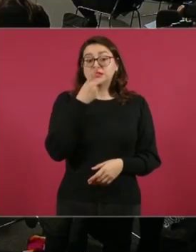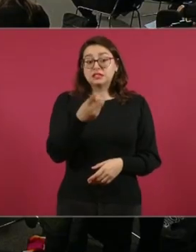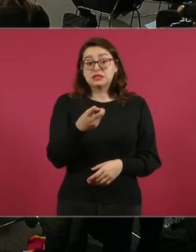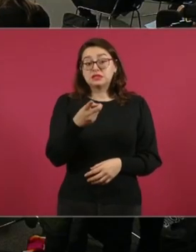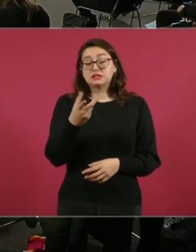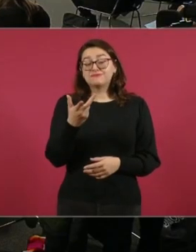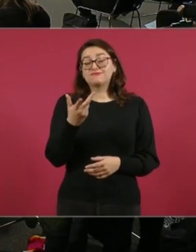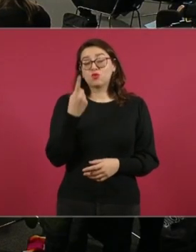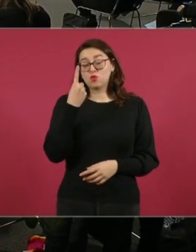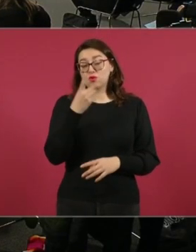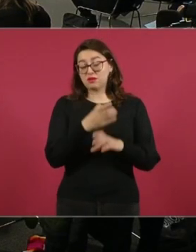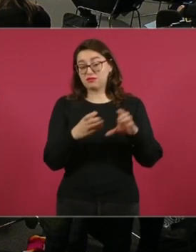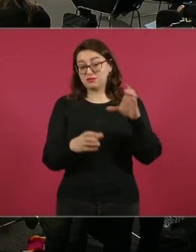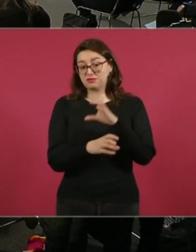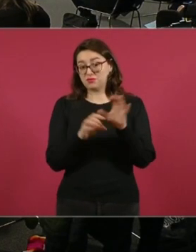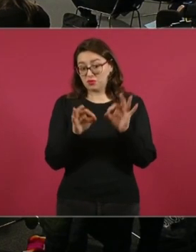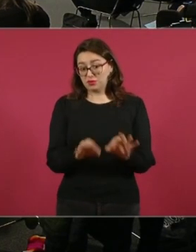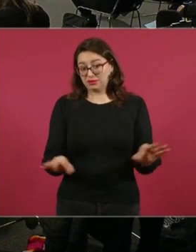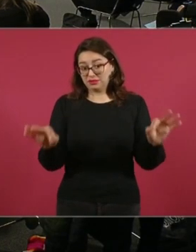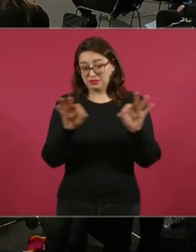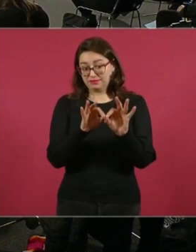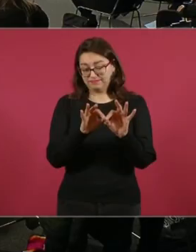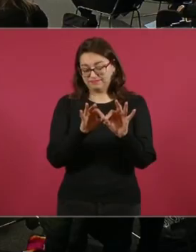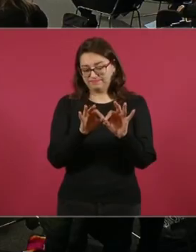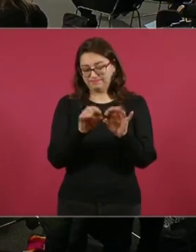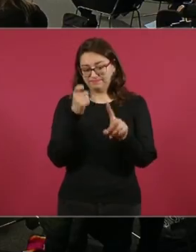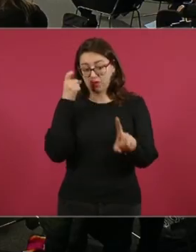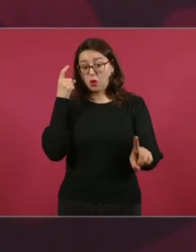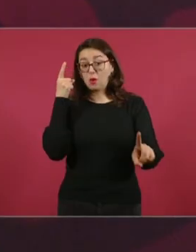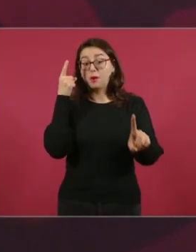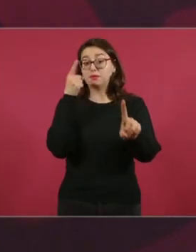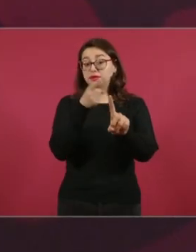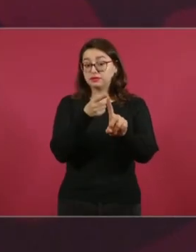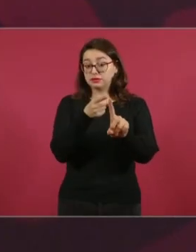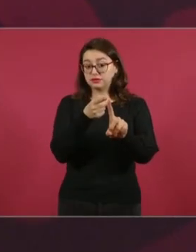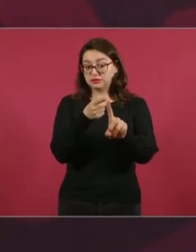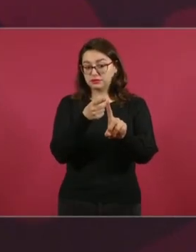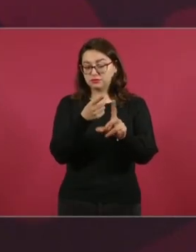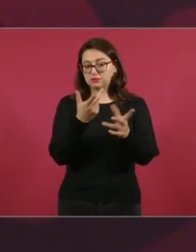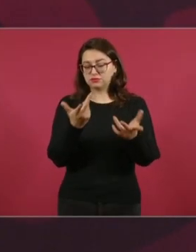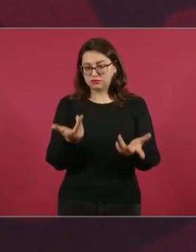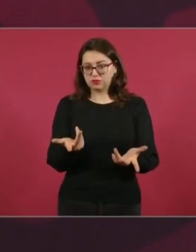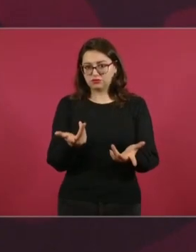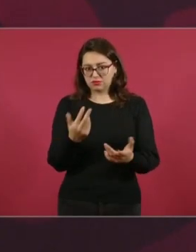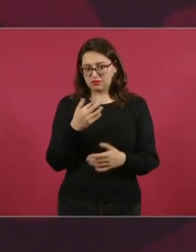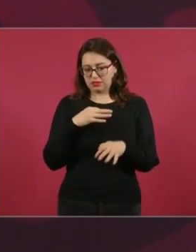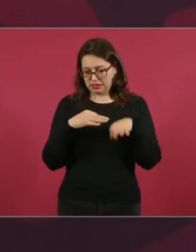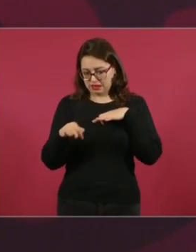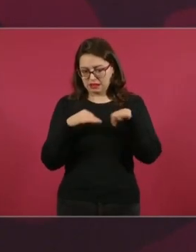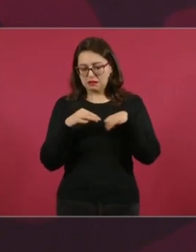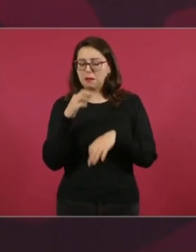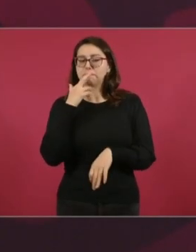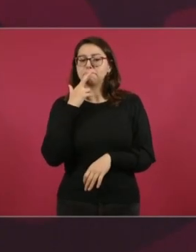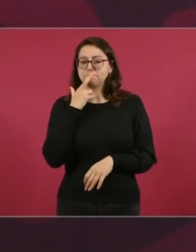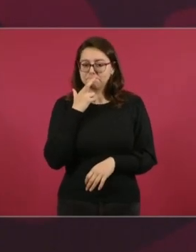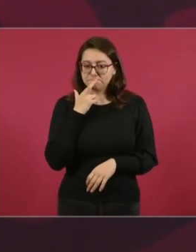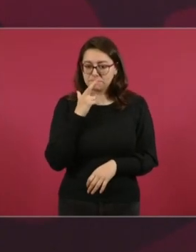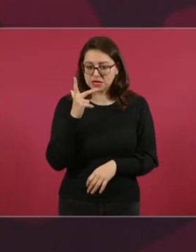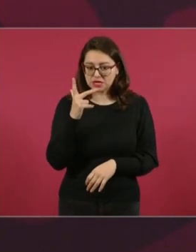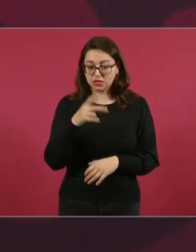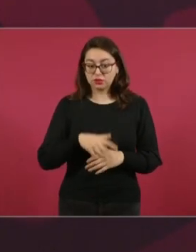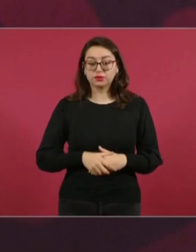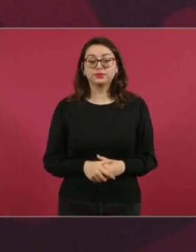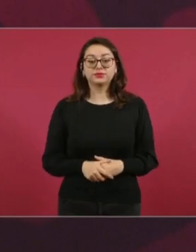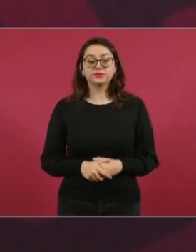se busque la eficiencia. Ahora